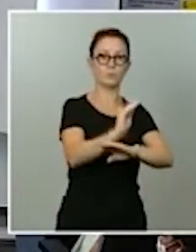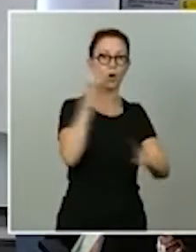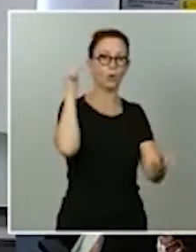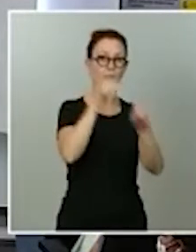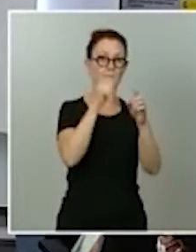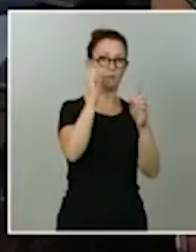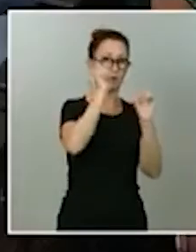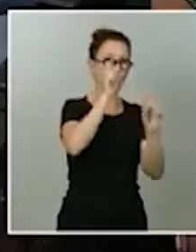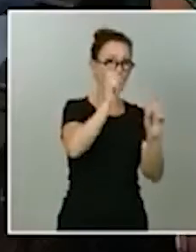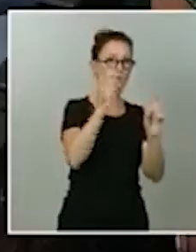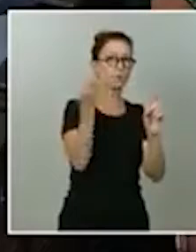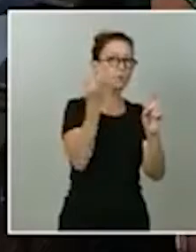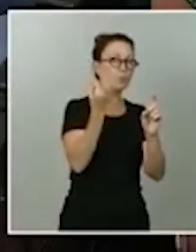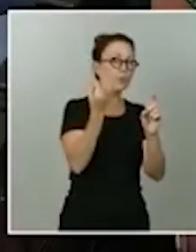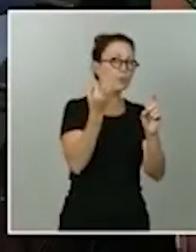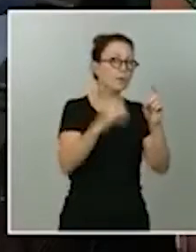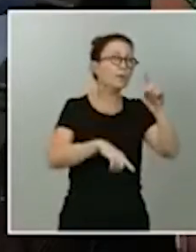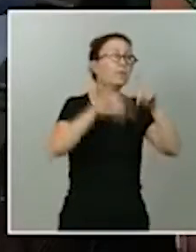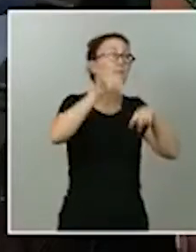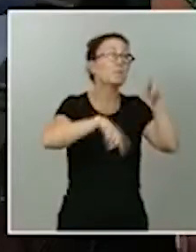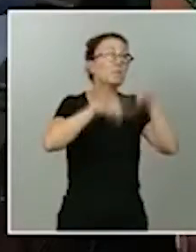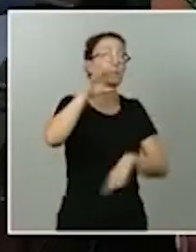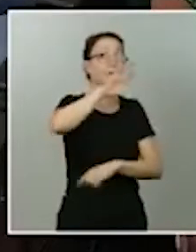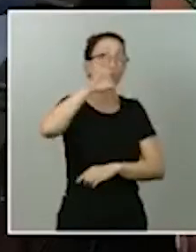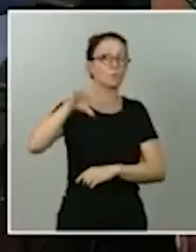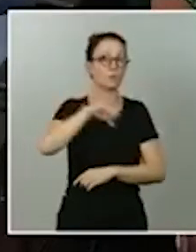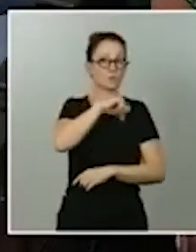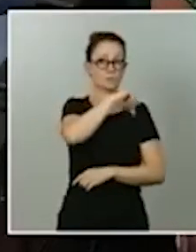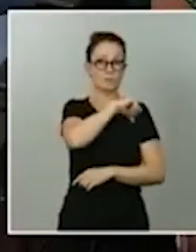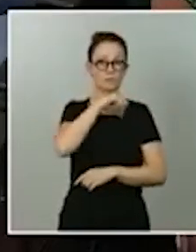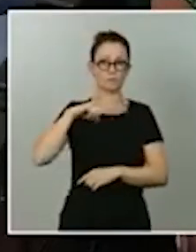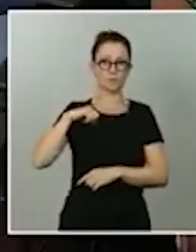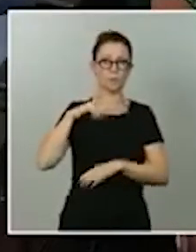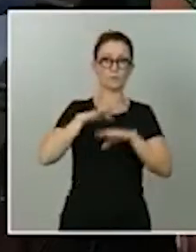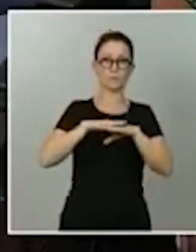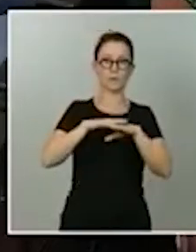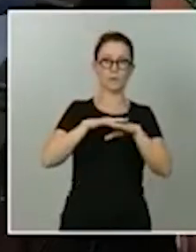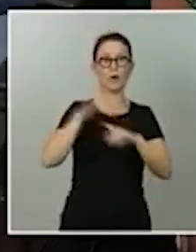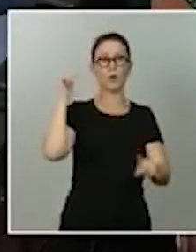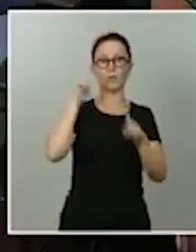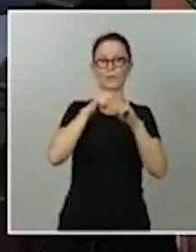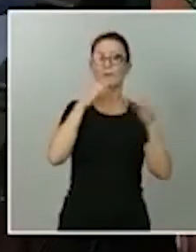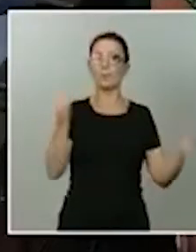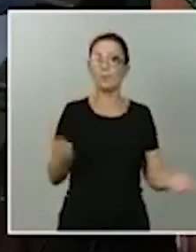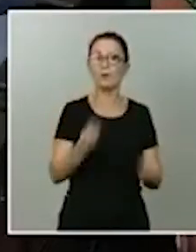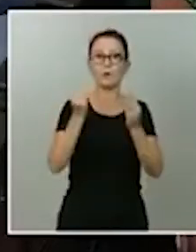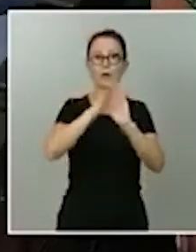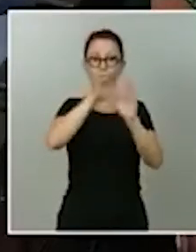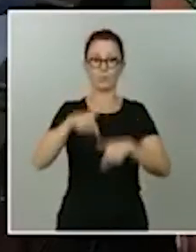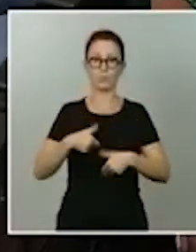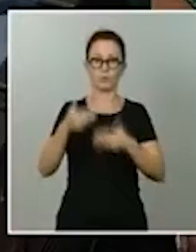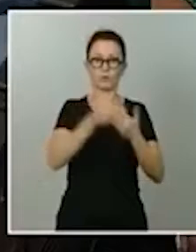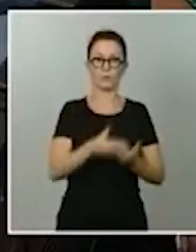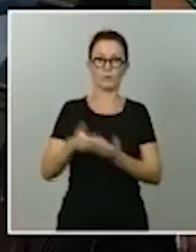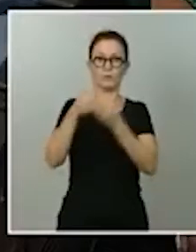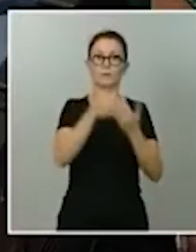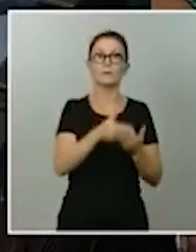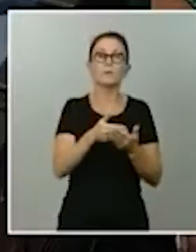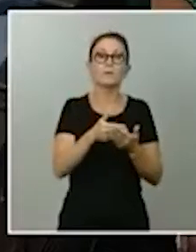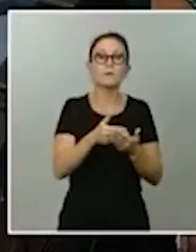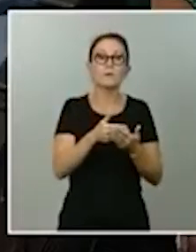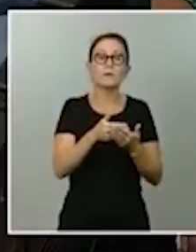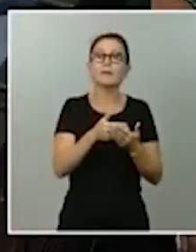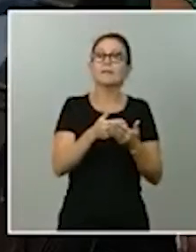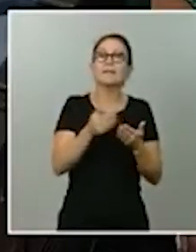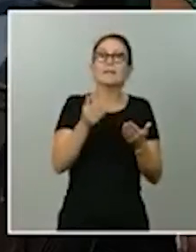hacen las comunidades autónomas para mejorar la vuelta al colegio. Le quería preguntar por qué no se acepta esta propuesta